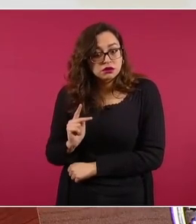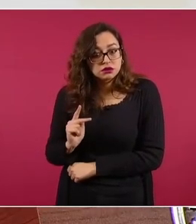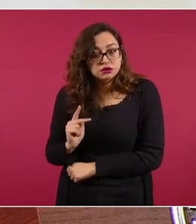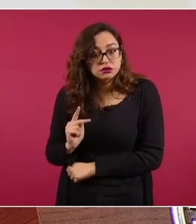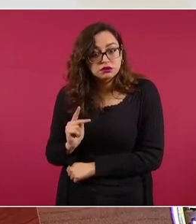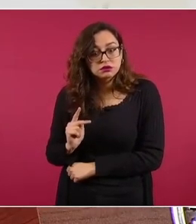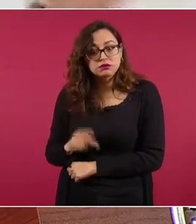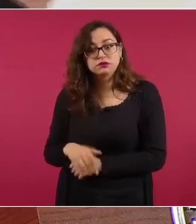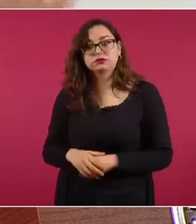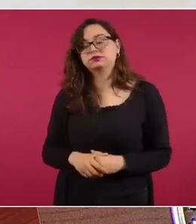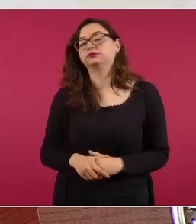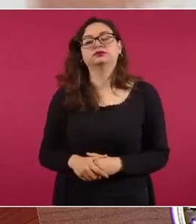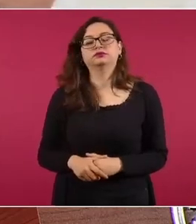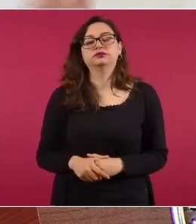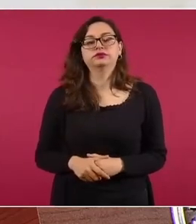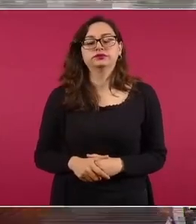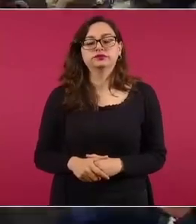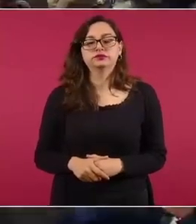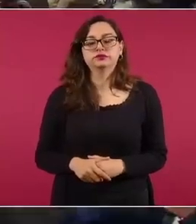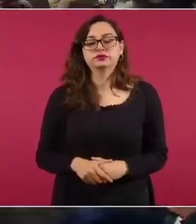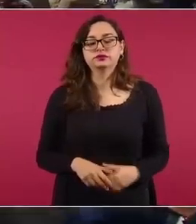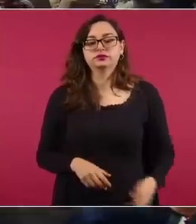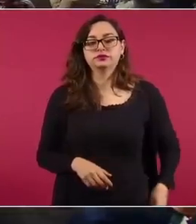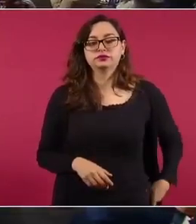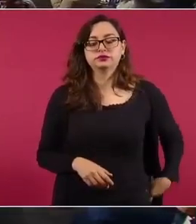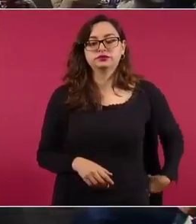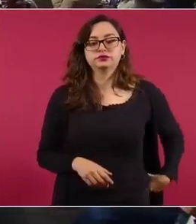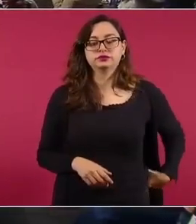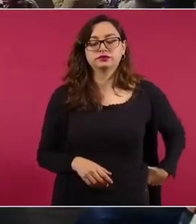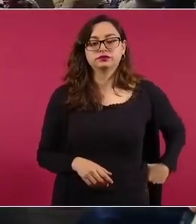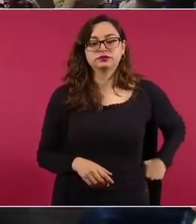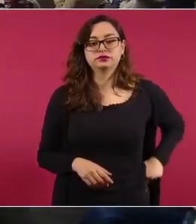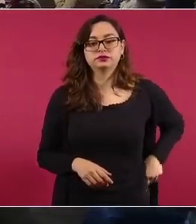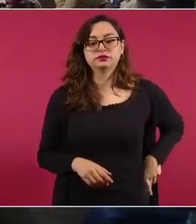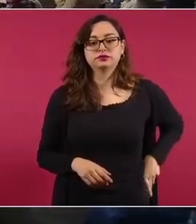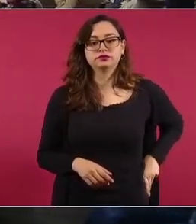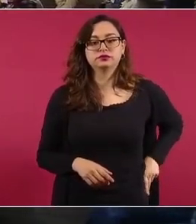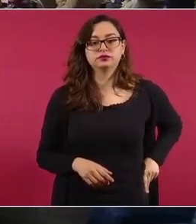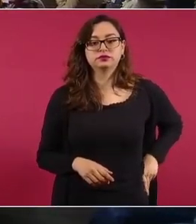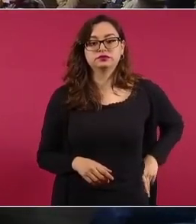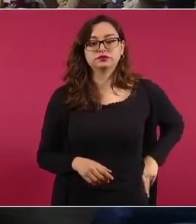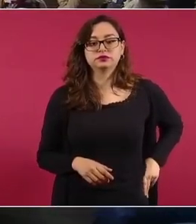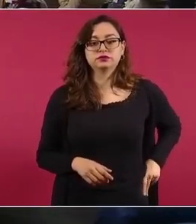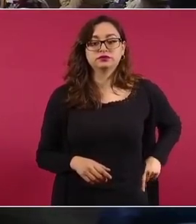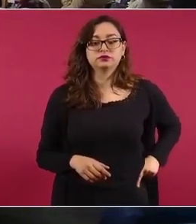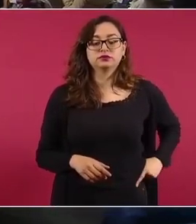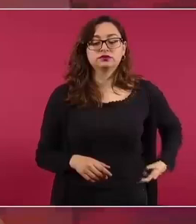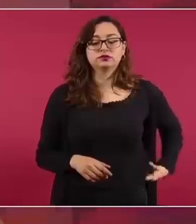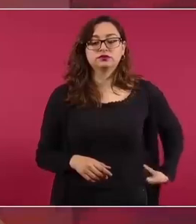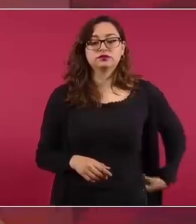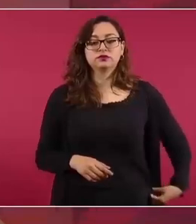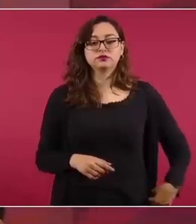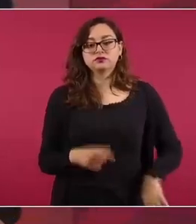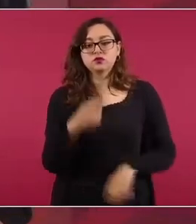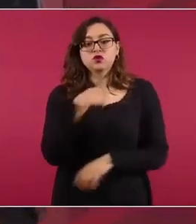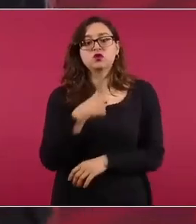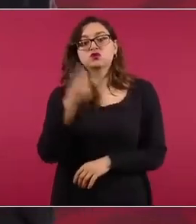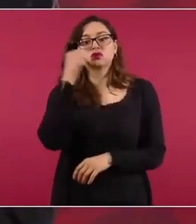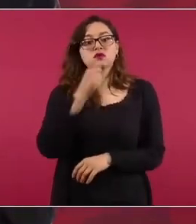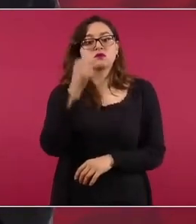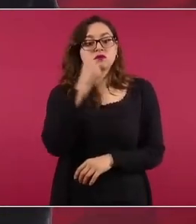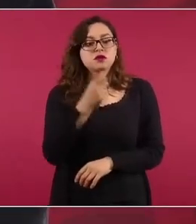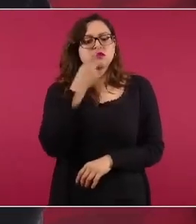en la campaña he tenido que decir soy peje pero no lagarto